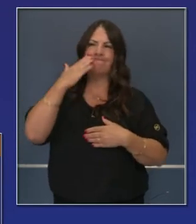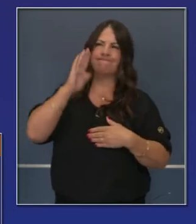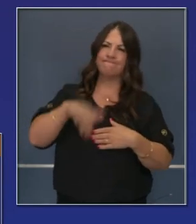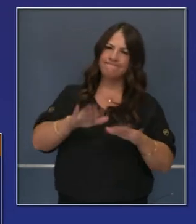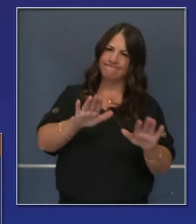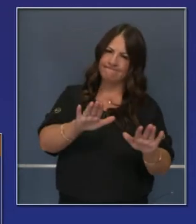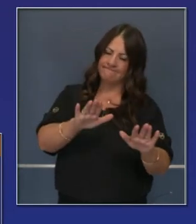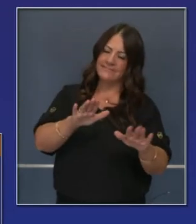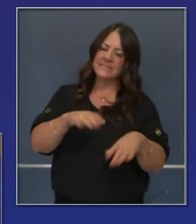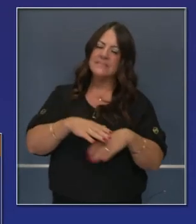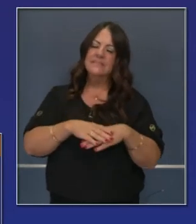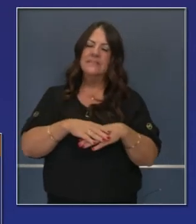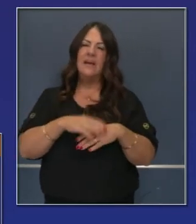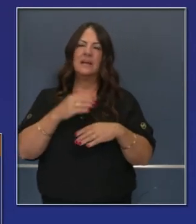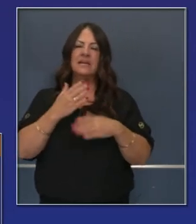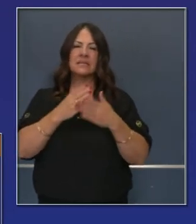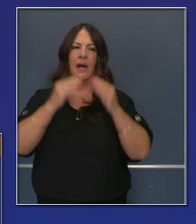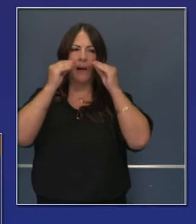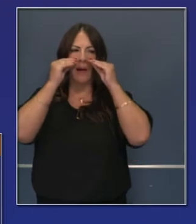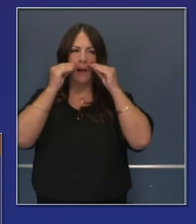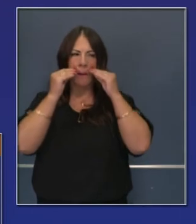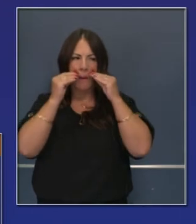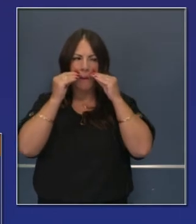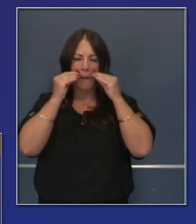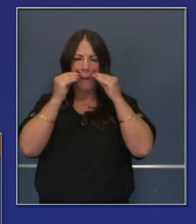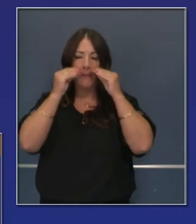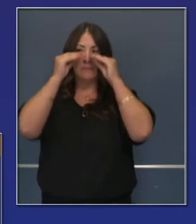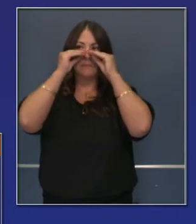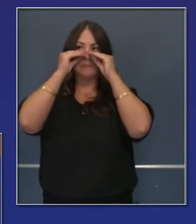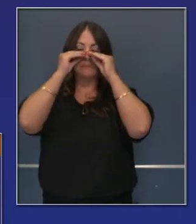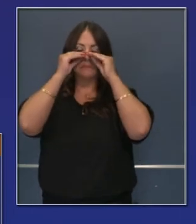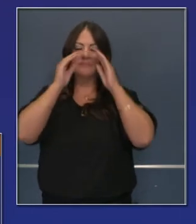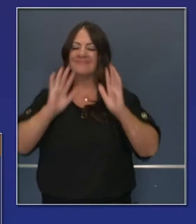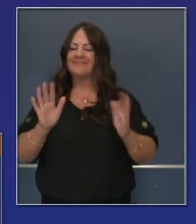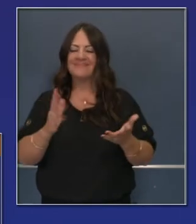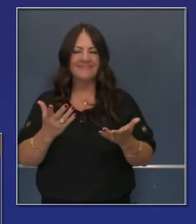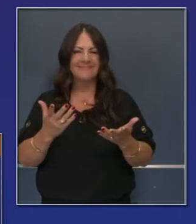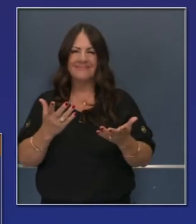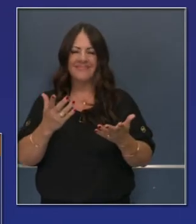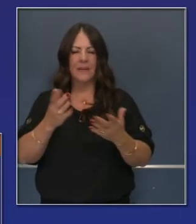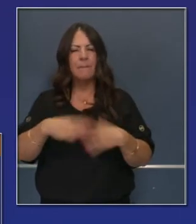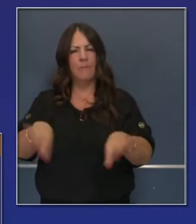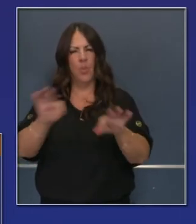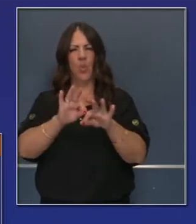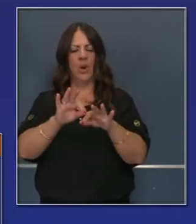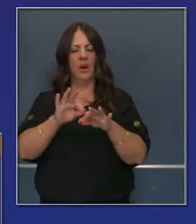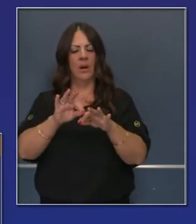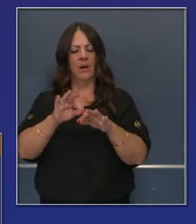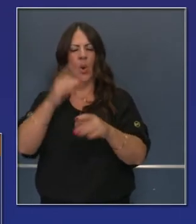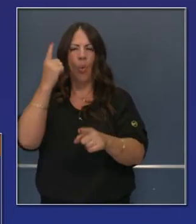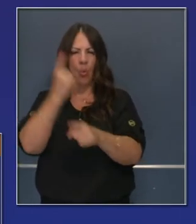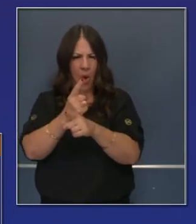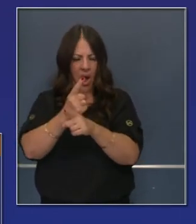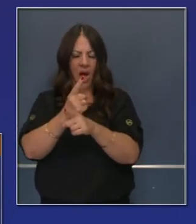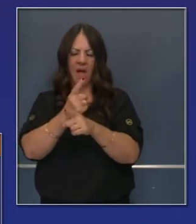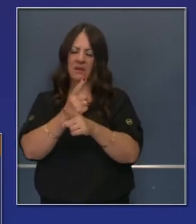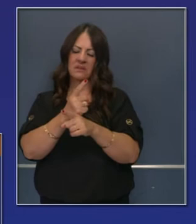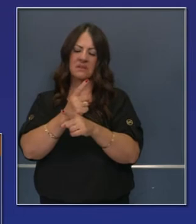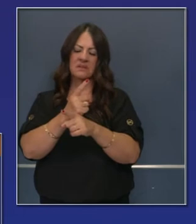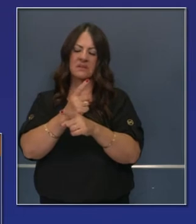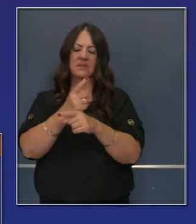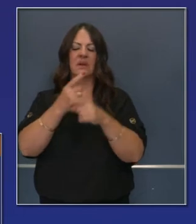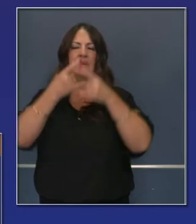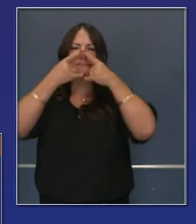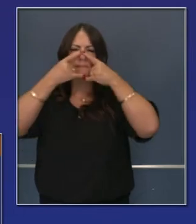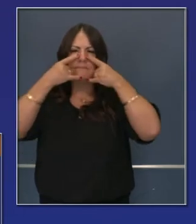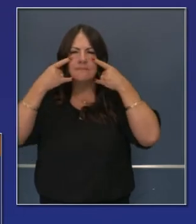no quiero criticar a nadie ni señalar al que olvida ponerse la máscara de vez en cuando.